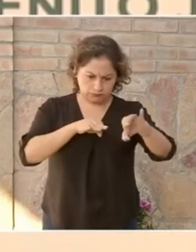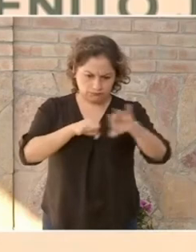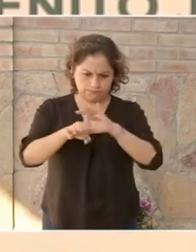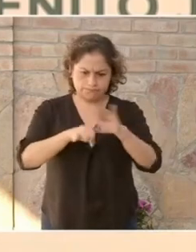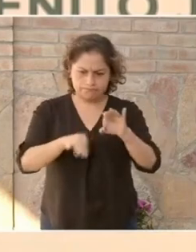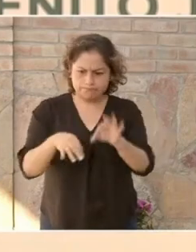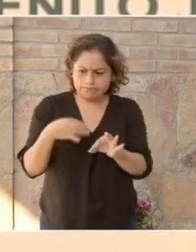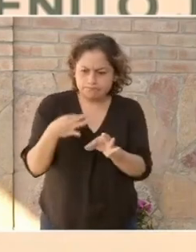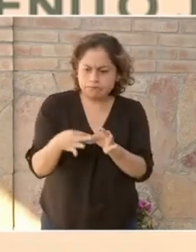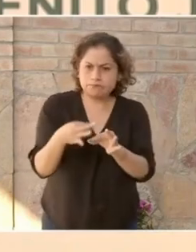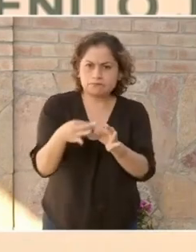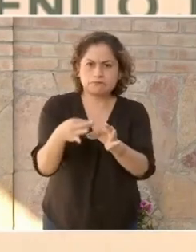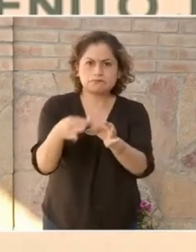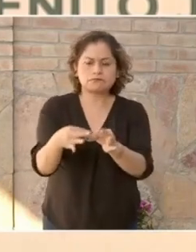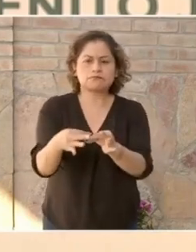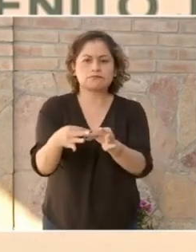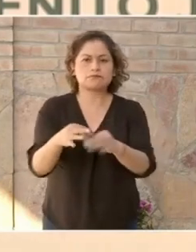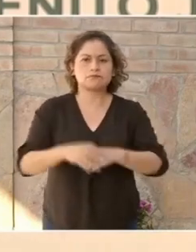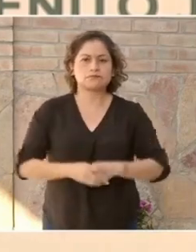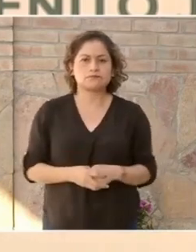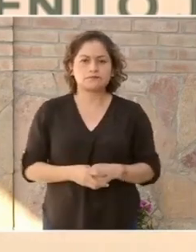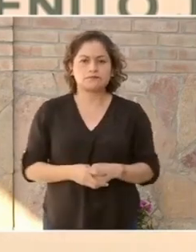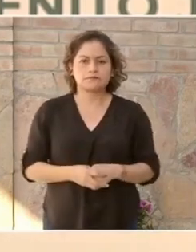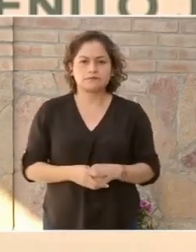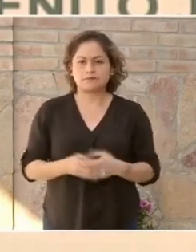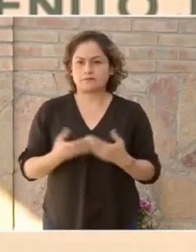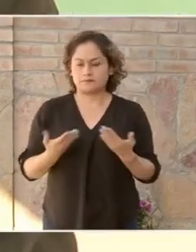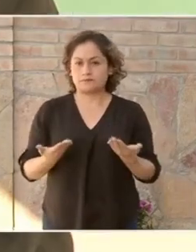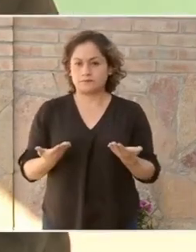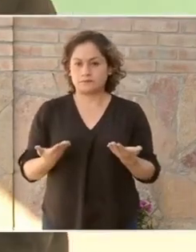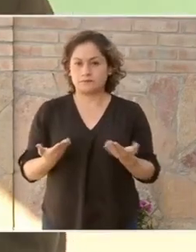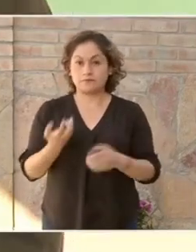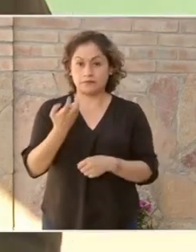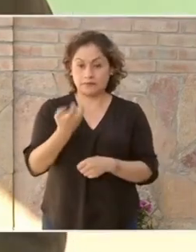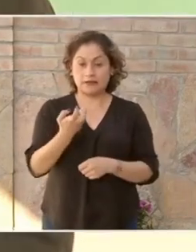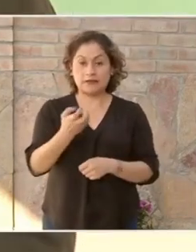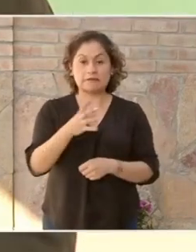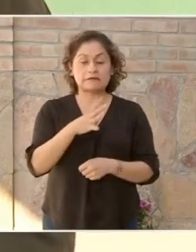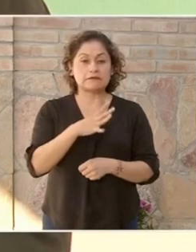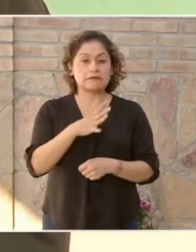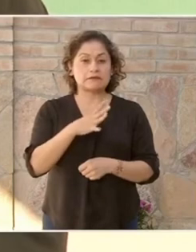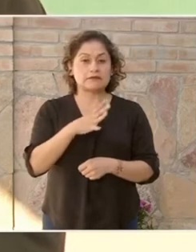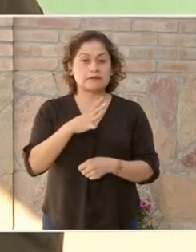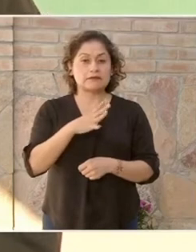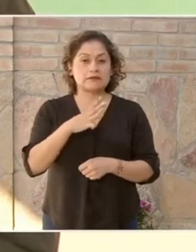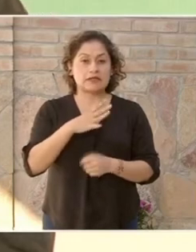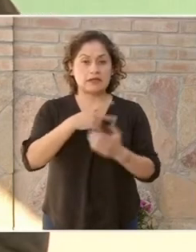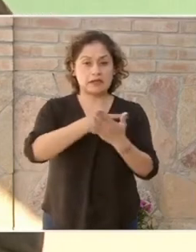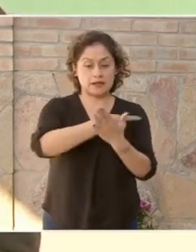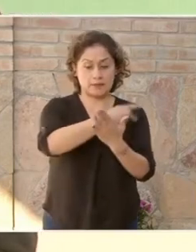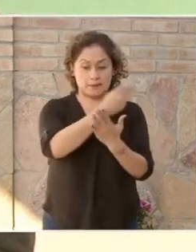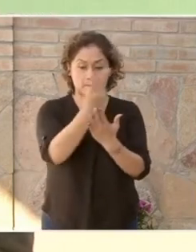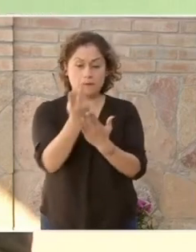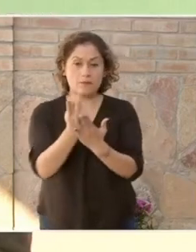se está llevando a cabo un programa